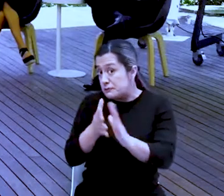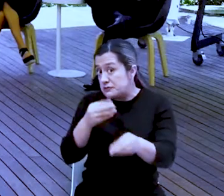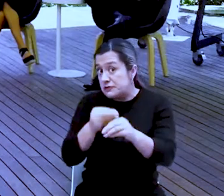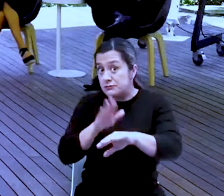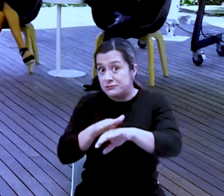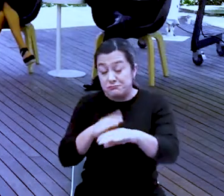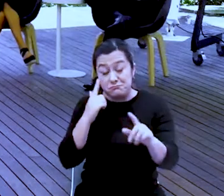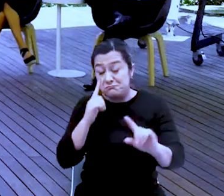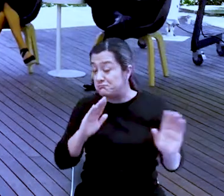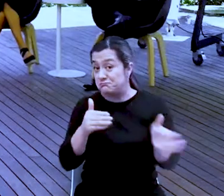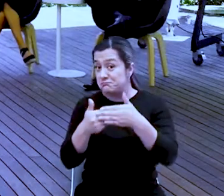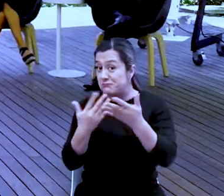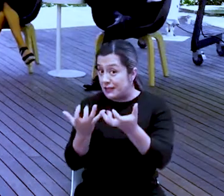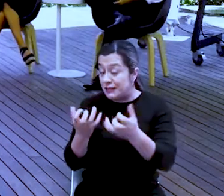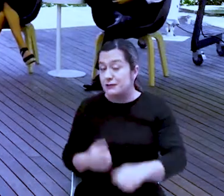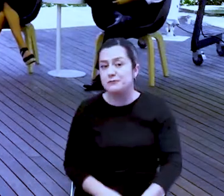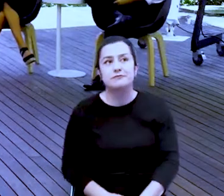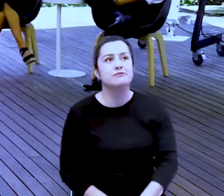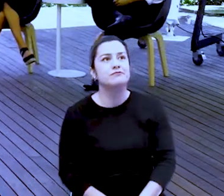este lanzamiento.